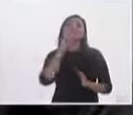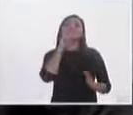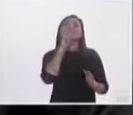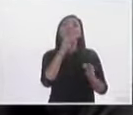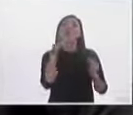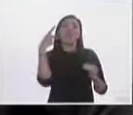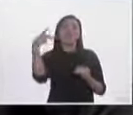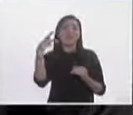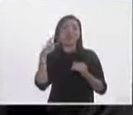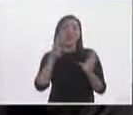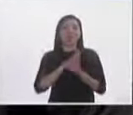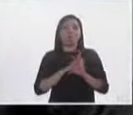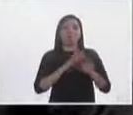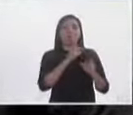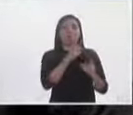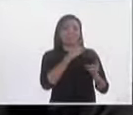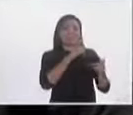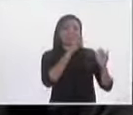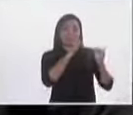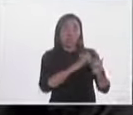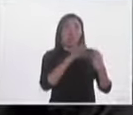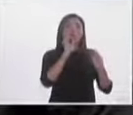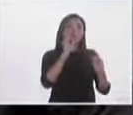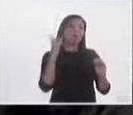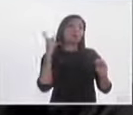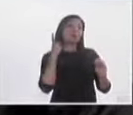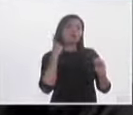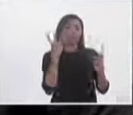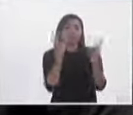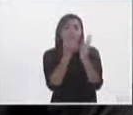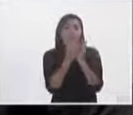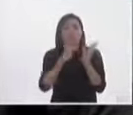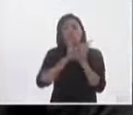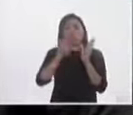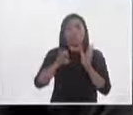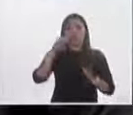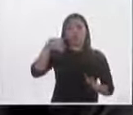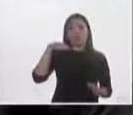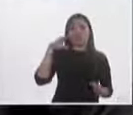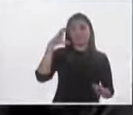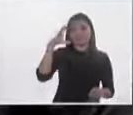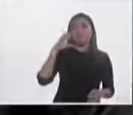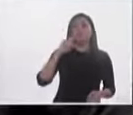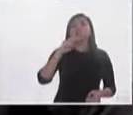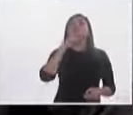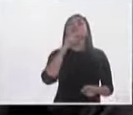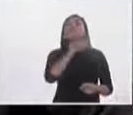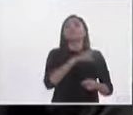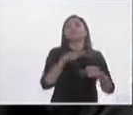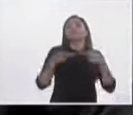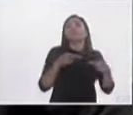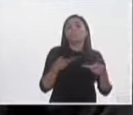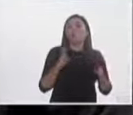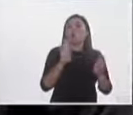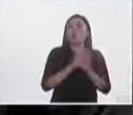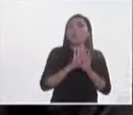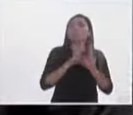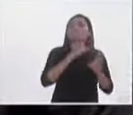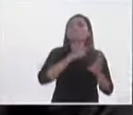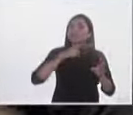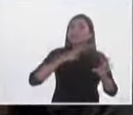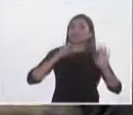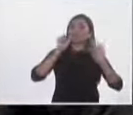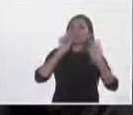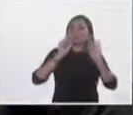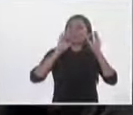independientes y la emergencia de un partido político como Movimiento Ciudadano expresan, me parece, o ayudan a explicar mejor o a